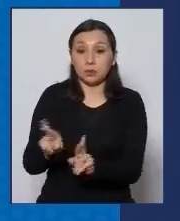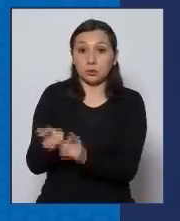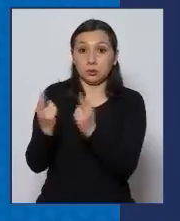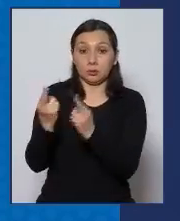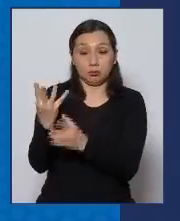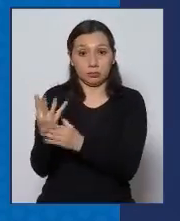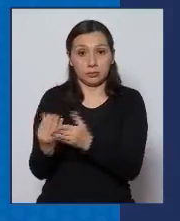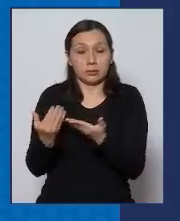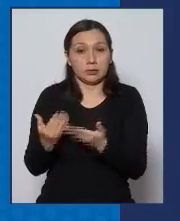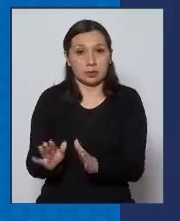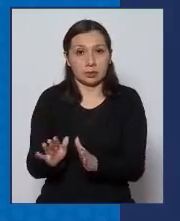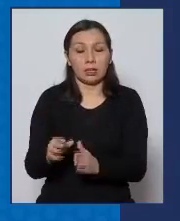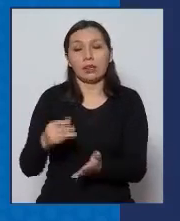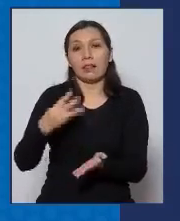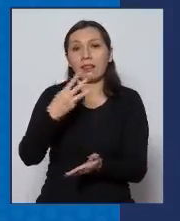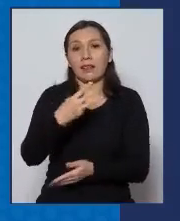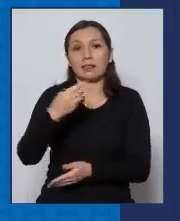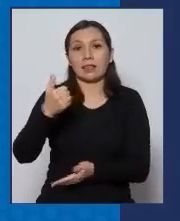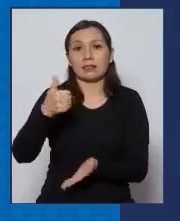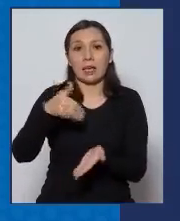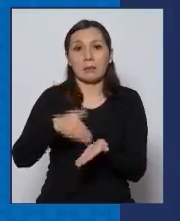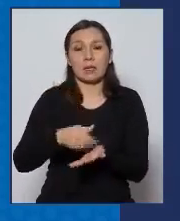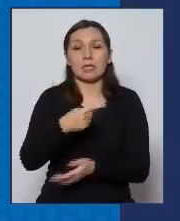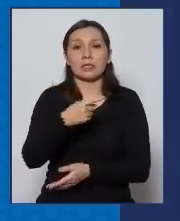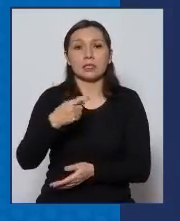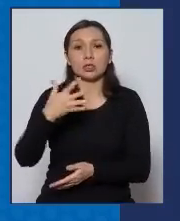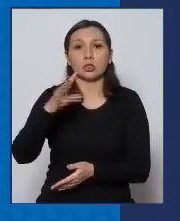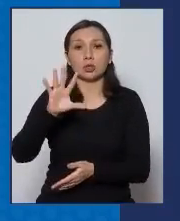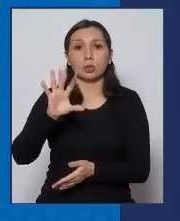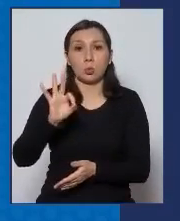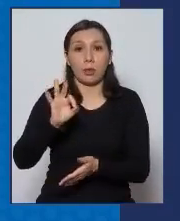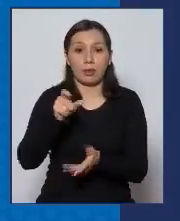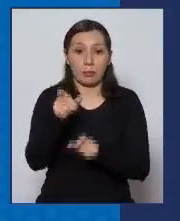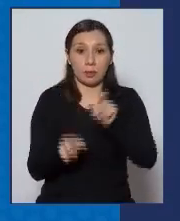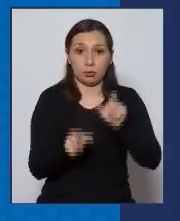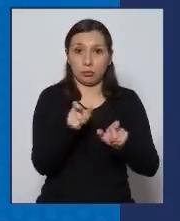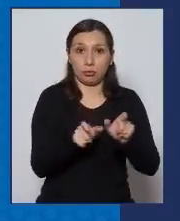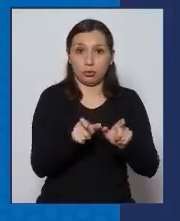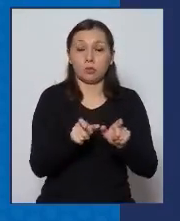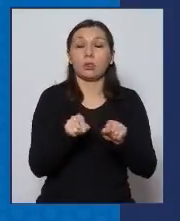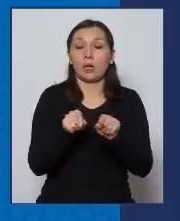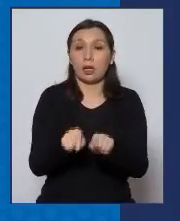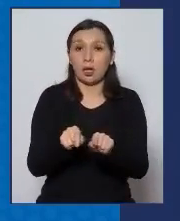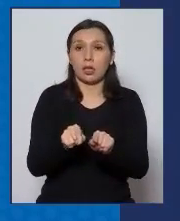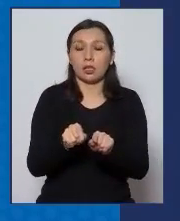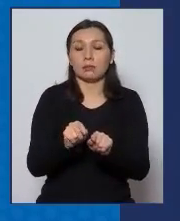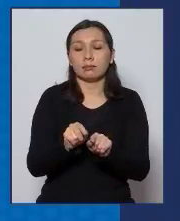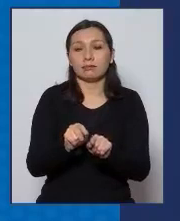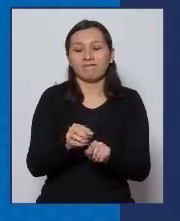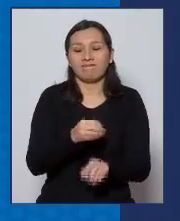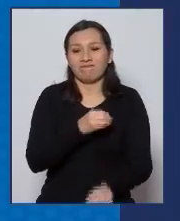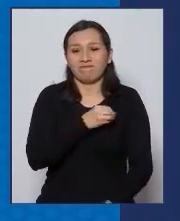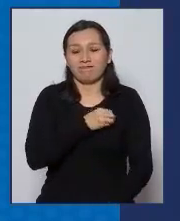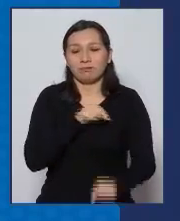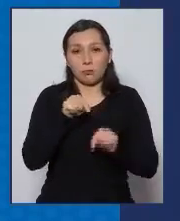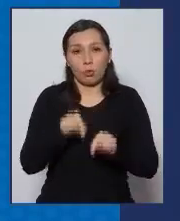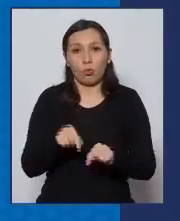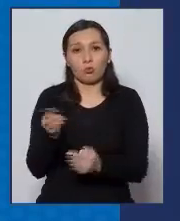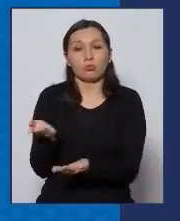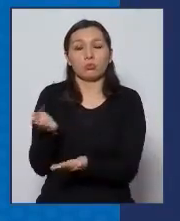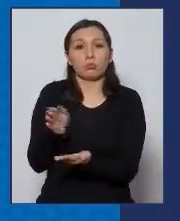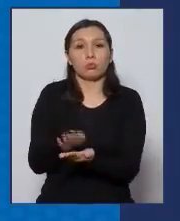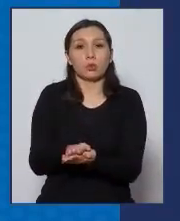recuperado ya 36.150 personas y tenemos que lamentar hoy día el